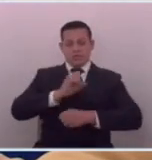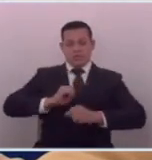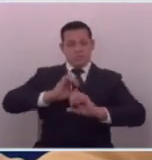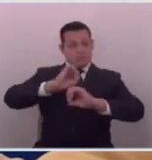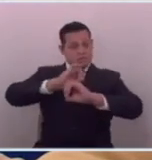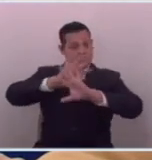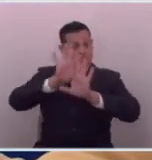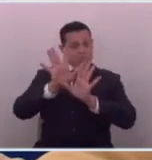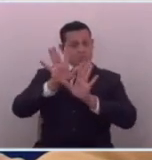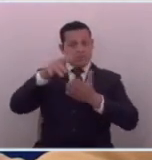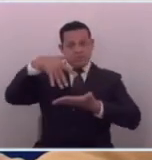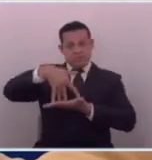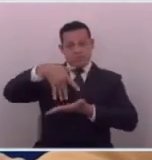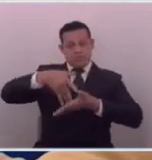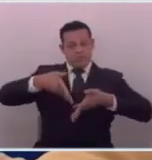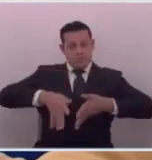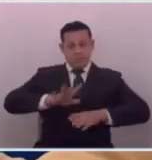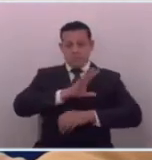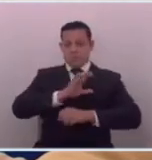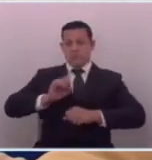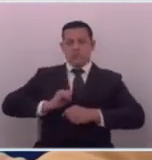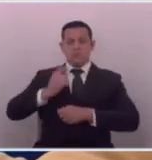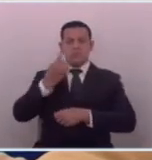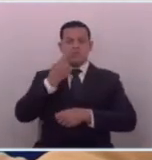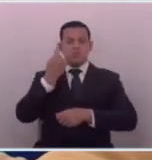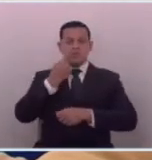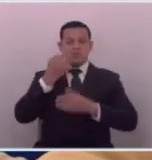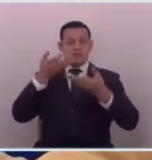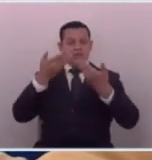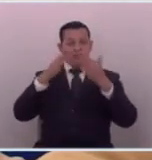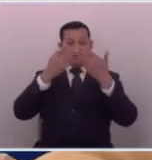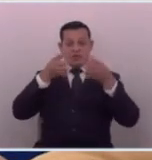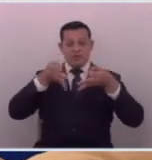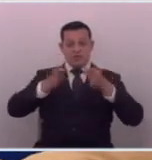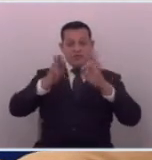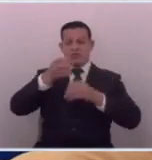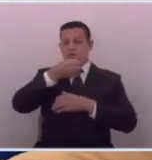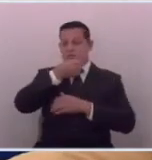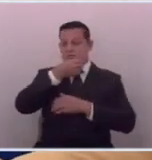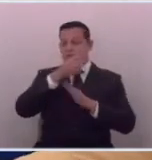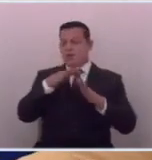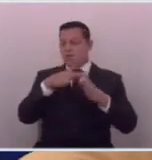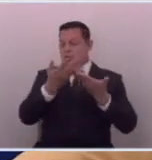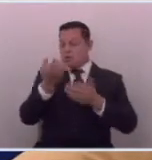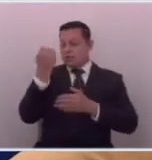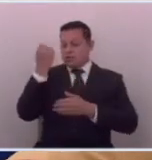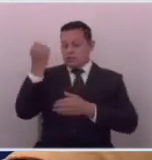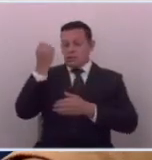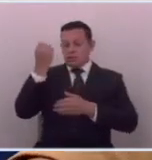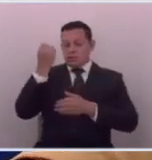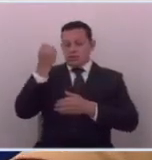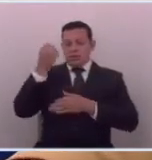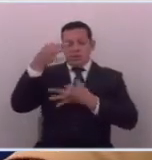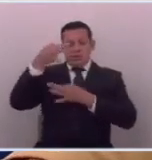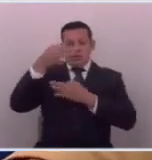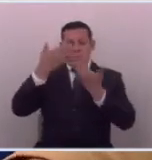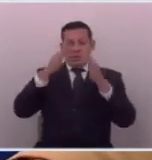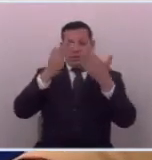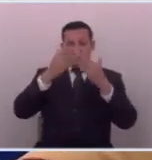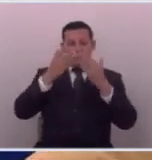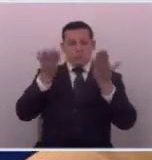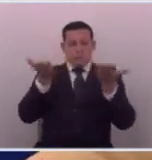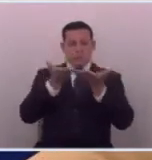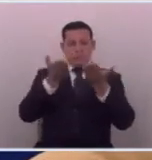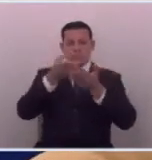el pueblo salvadoreño ya busca diferentes maneras de informarse es por eso que es importante el papel de los diferentes